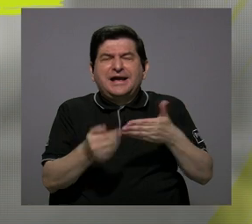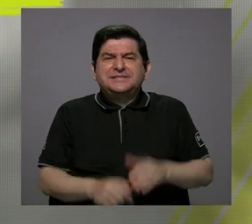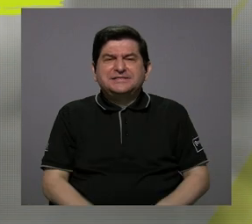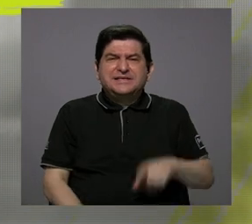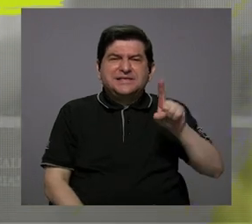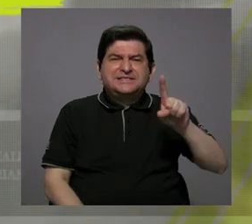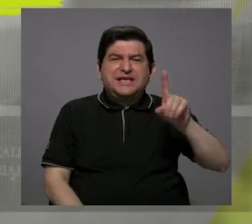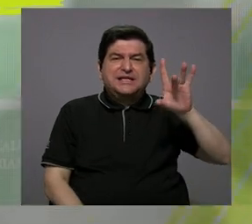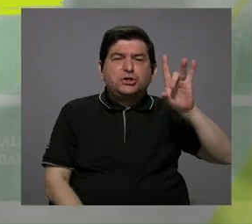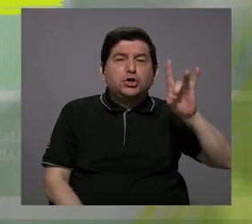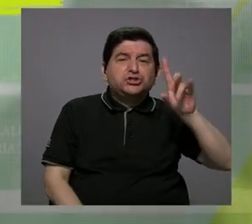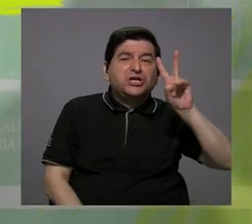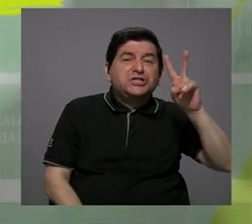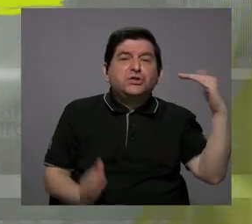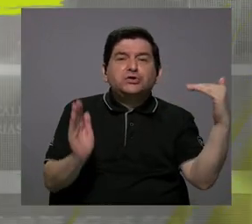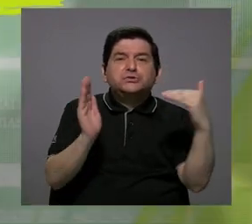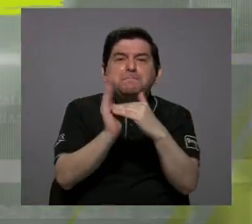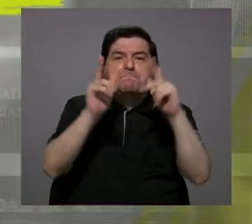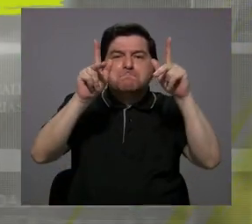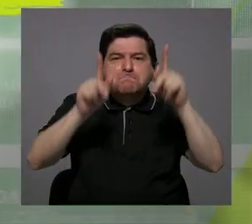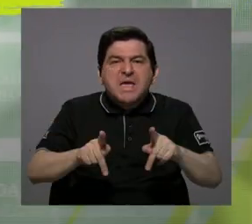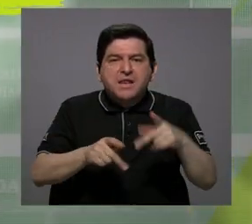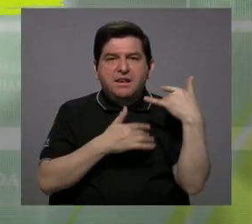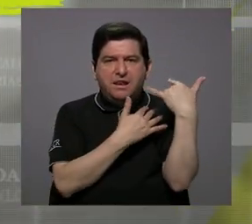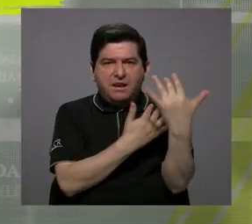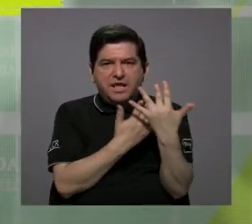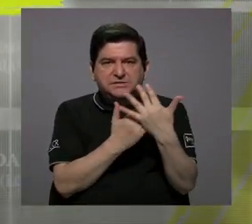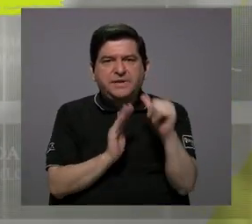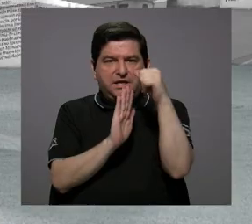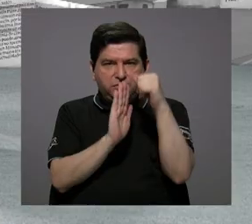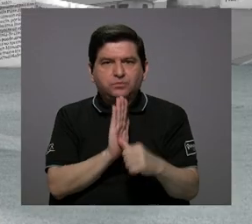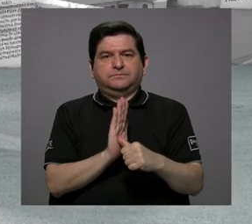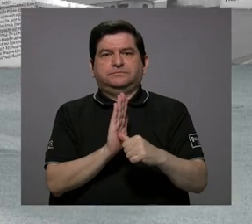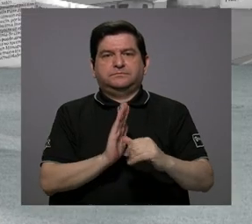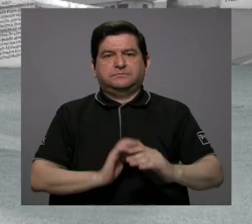182 mil personas esperando una cirugía.